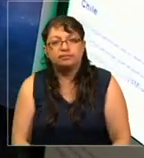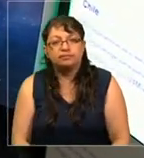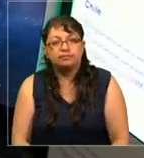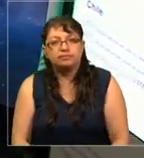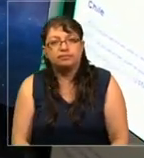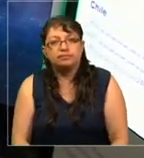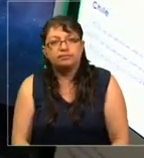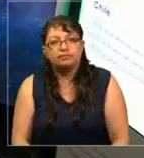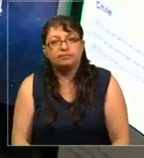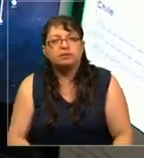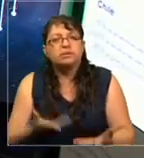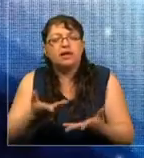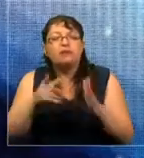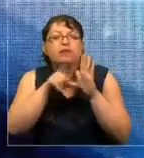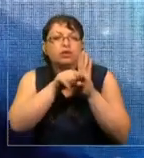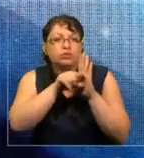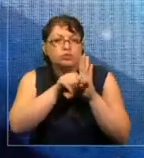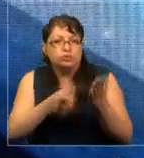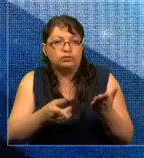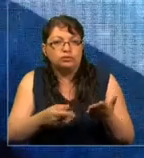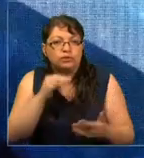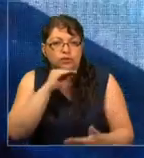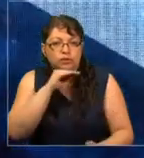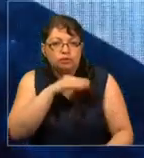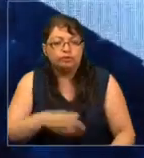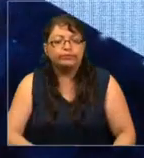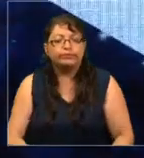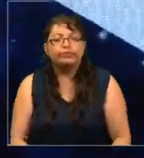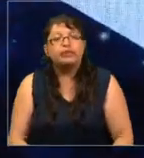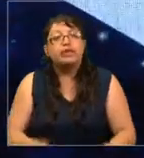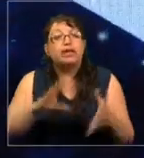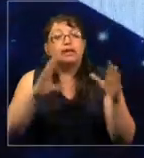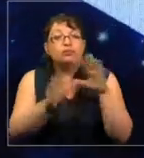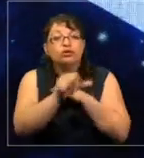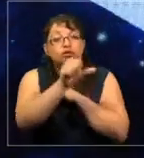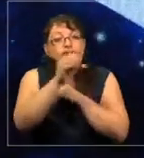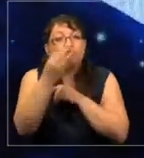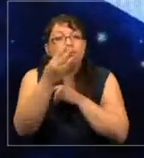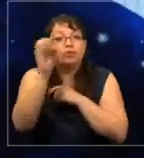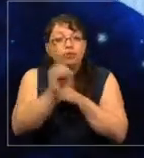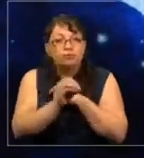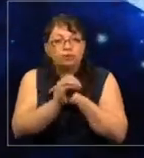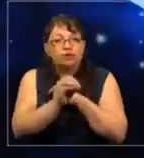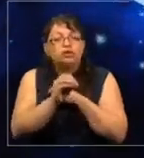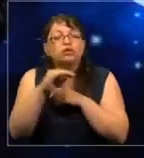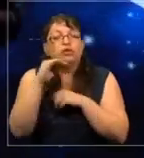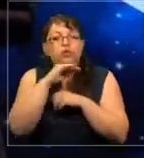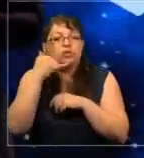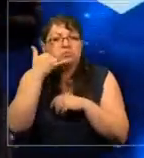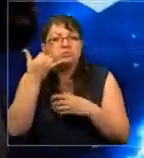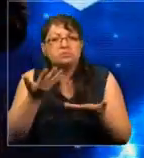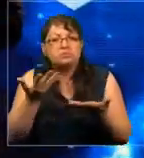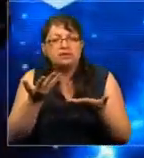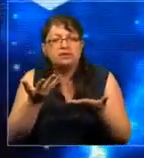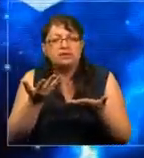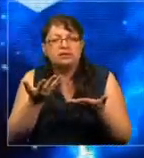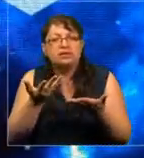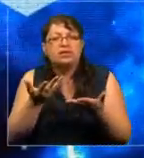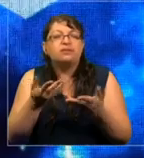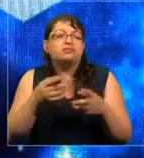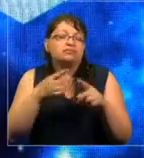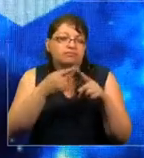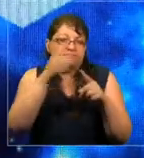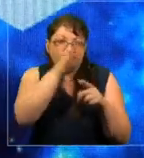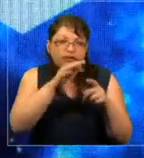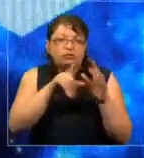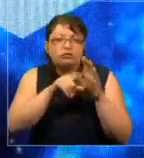activar Twitter. En el mundo, 64% de las personas usan el teléfono para las redes,